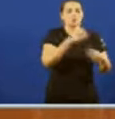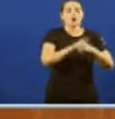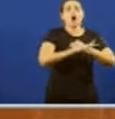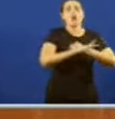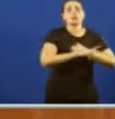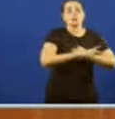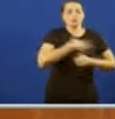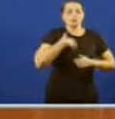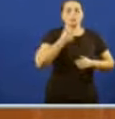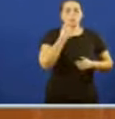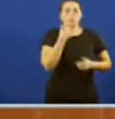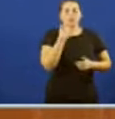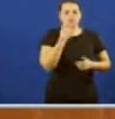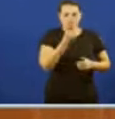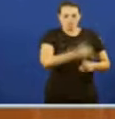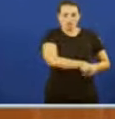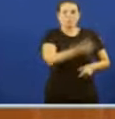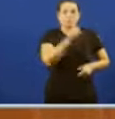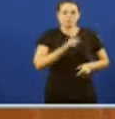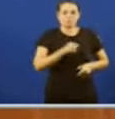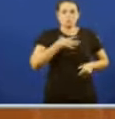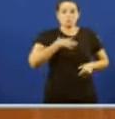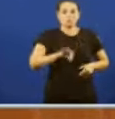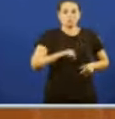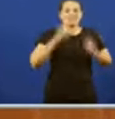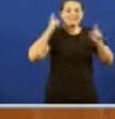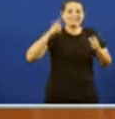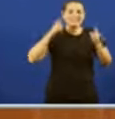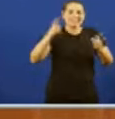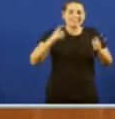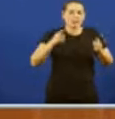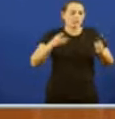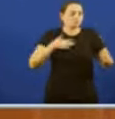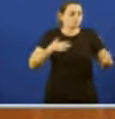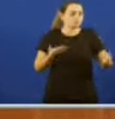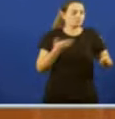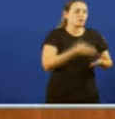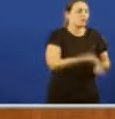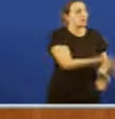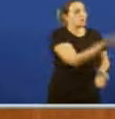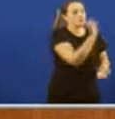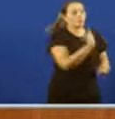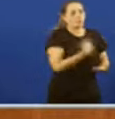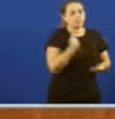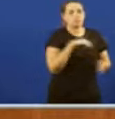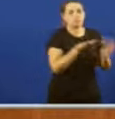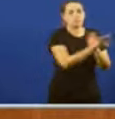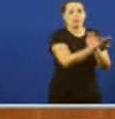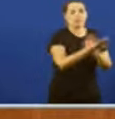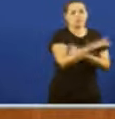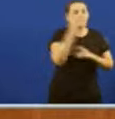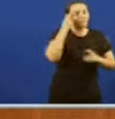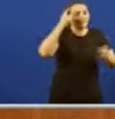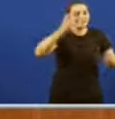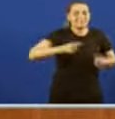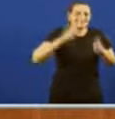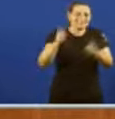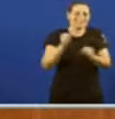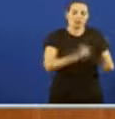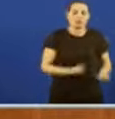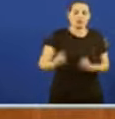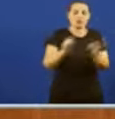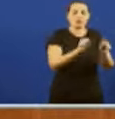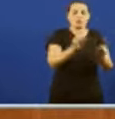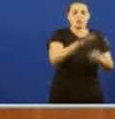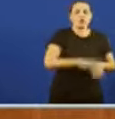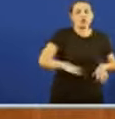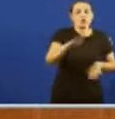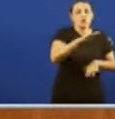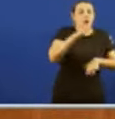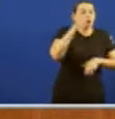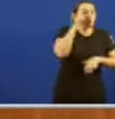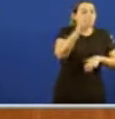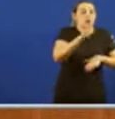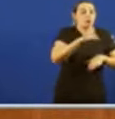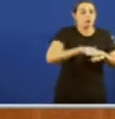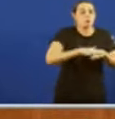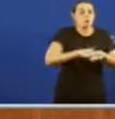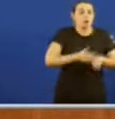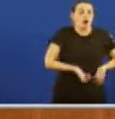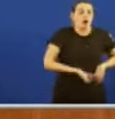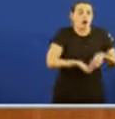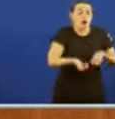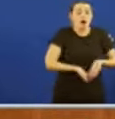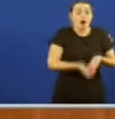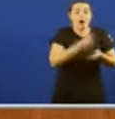mando da situación E coordinaron con máis vontade que medios A veciñanza erixida en defensor da terra e da vida Mentres a TVG